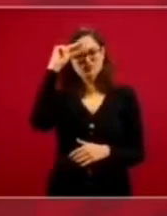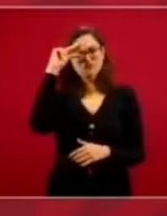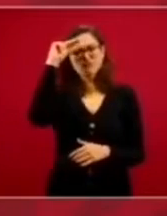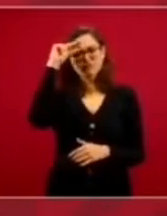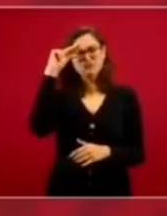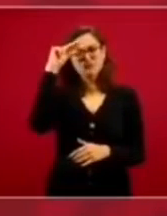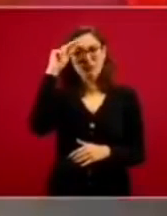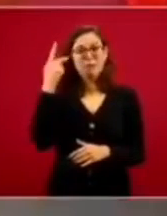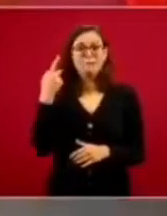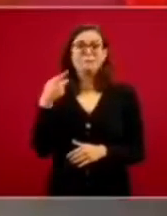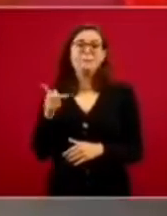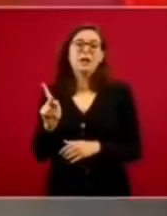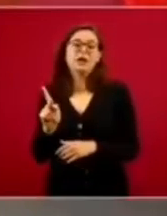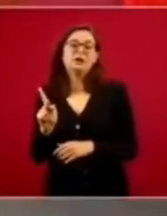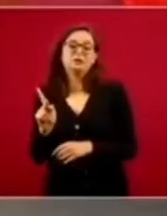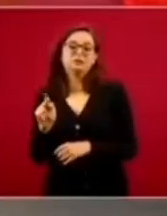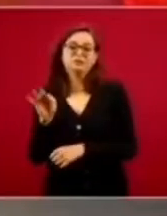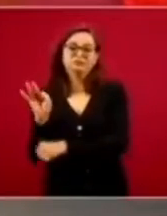a modo.